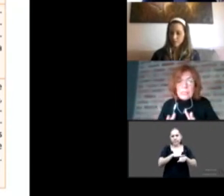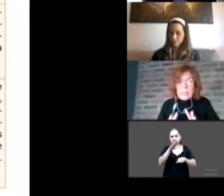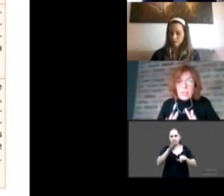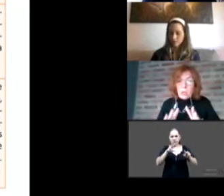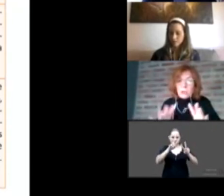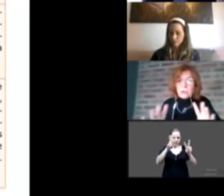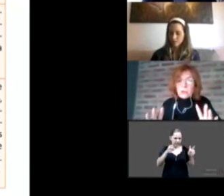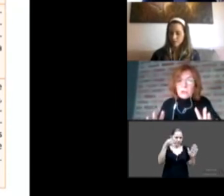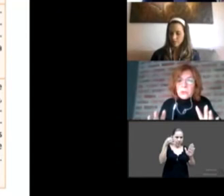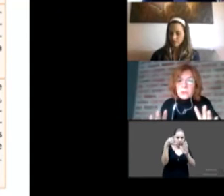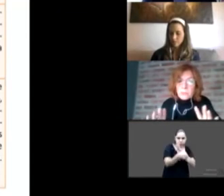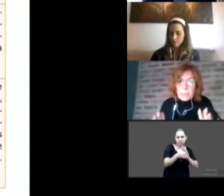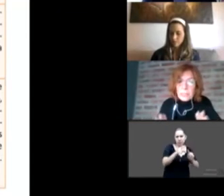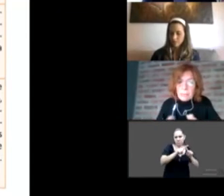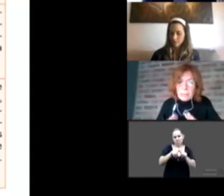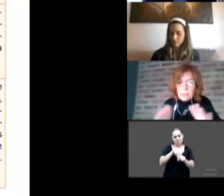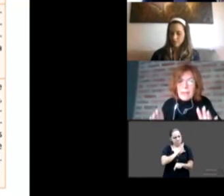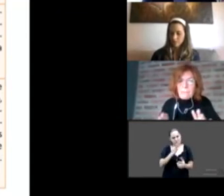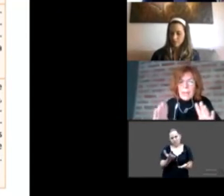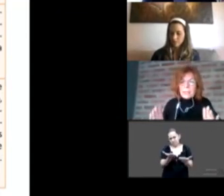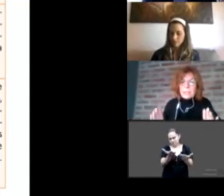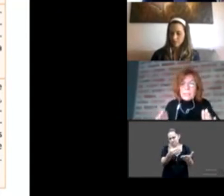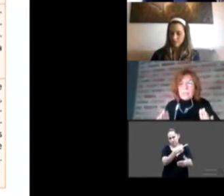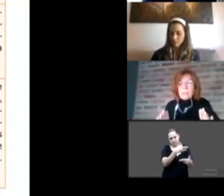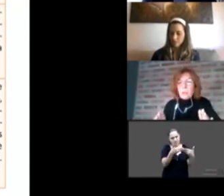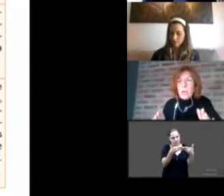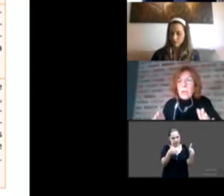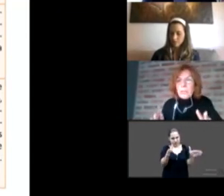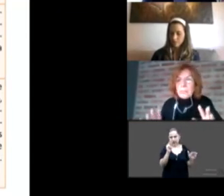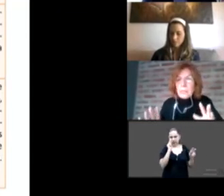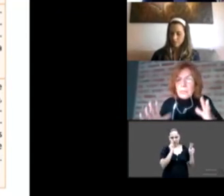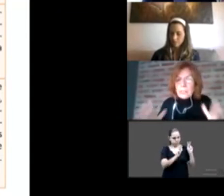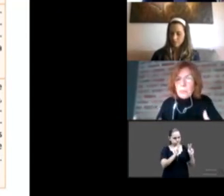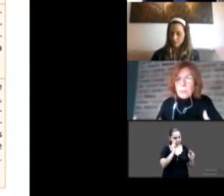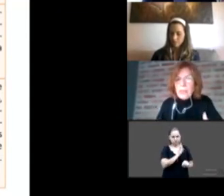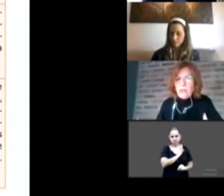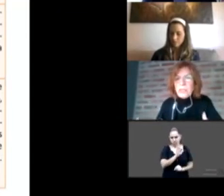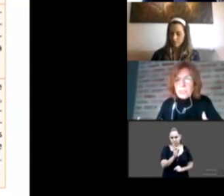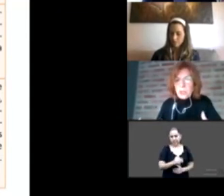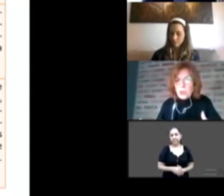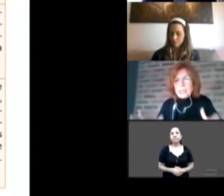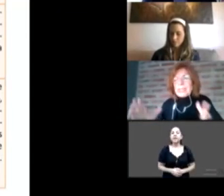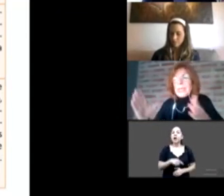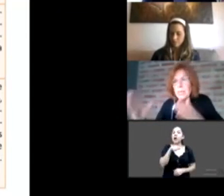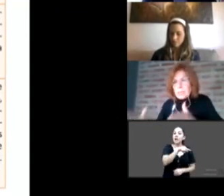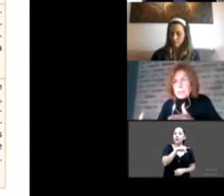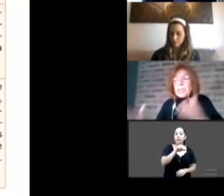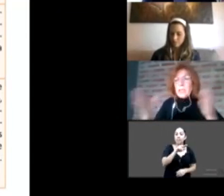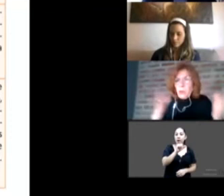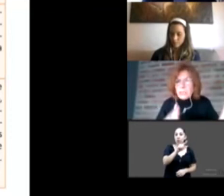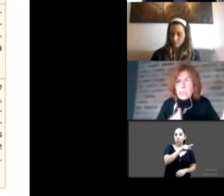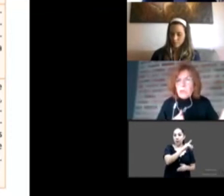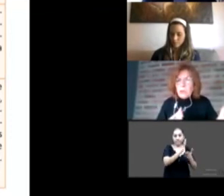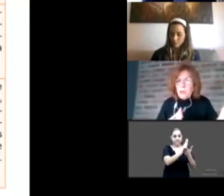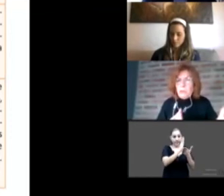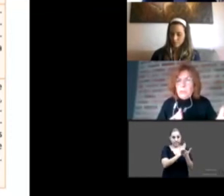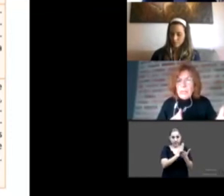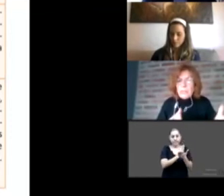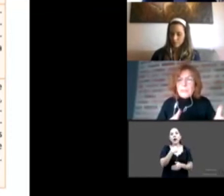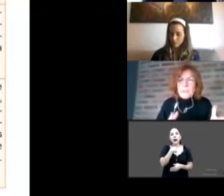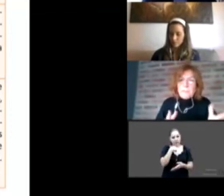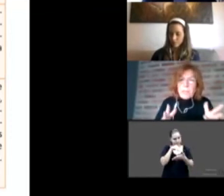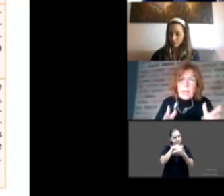Cuando nosotros, en la primera parte del manual, establecemos las definiciones, qué es y qué no es acogimiento